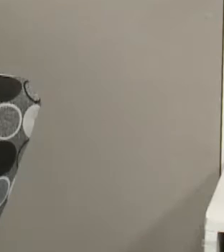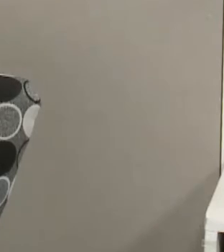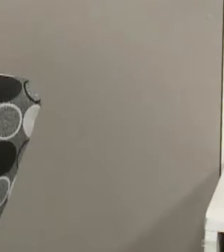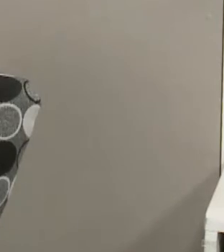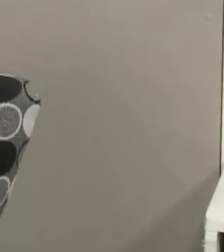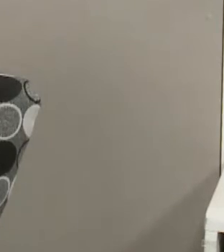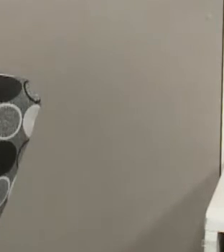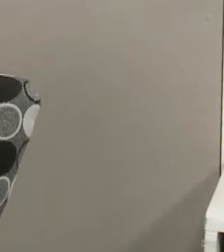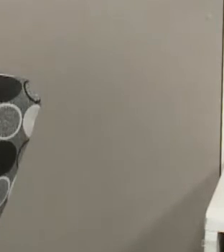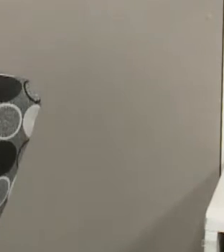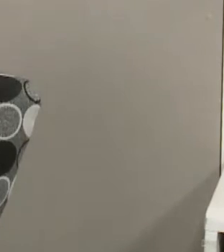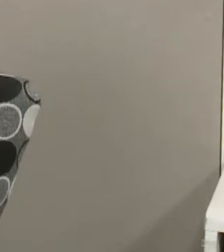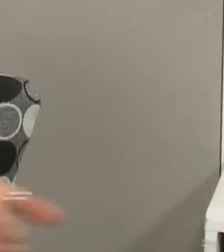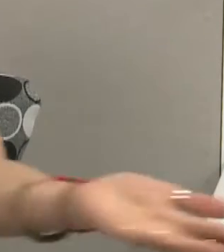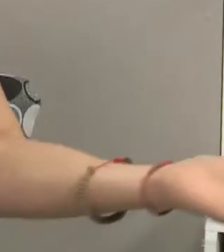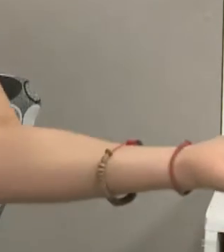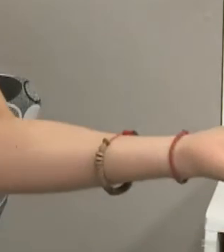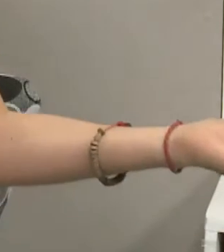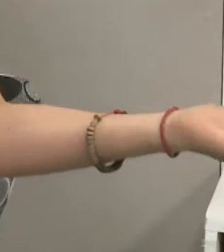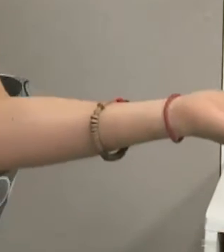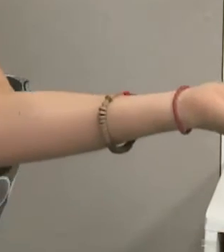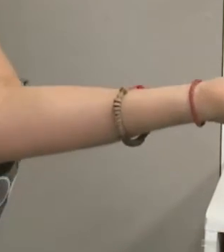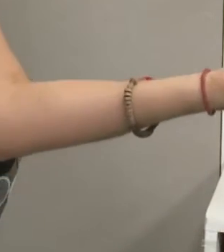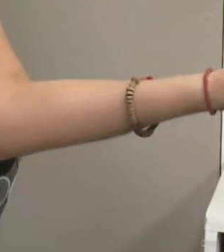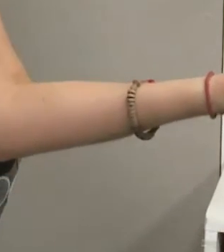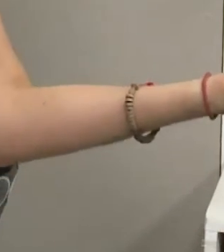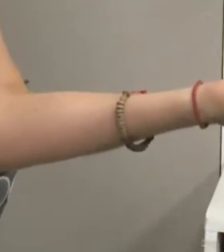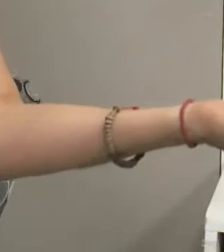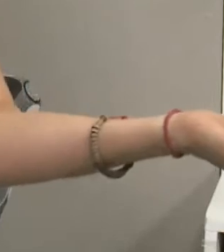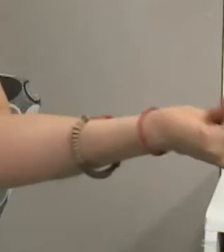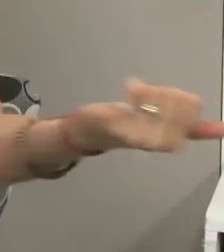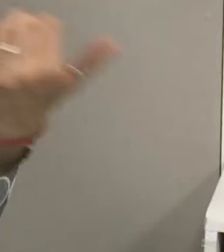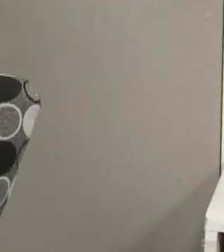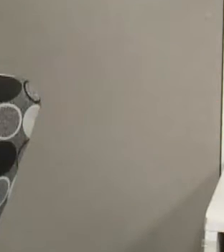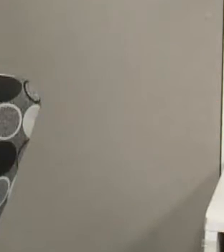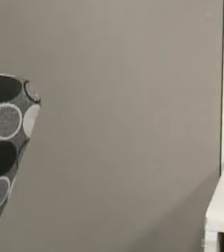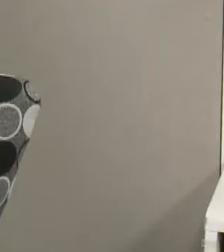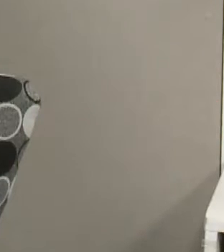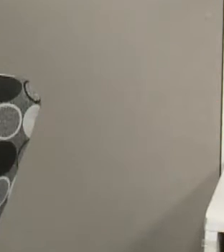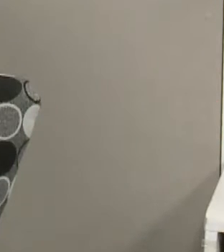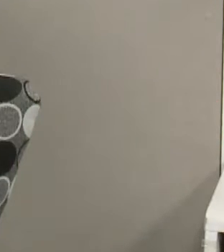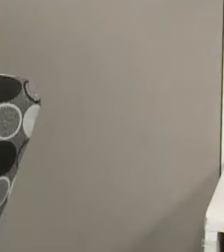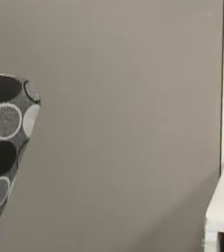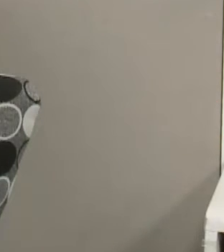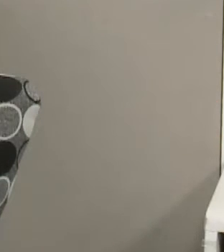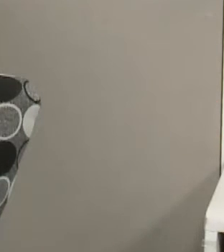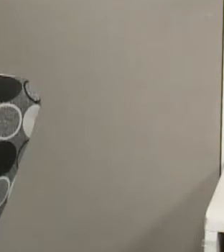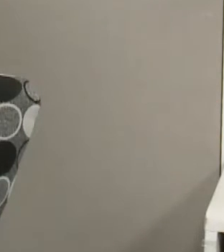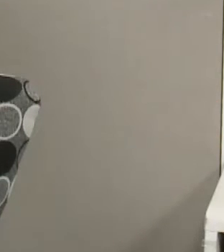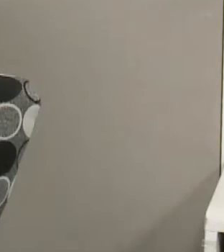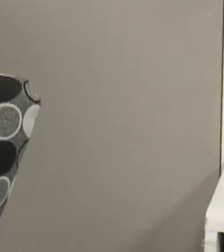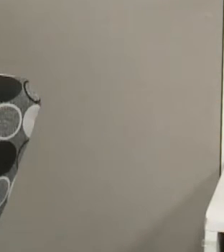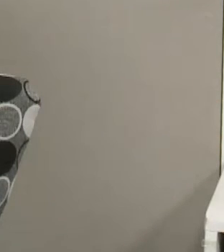vendimia es algo en donde te gustaría estar, digo, volvemos a la vendimia presencial ahora. Me imagino que a todos los mendocinos, de alguna manera,